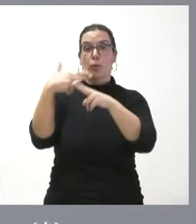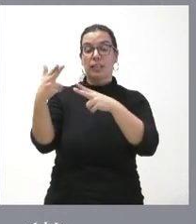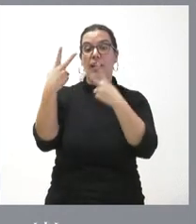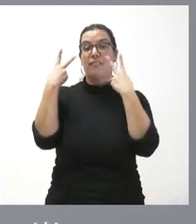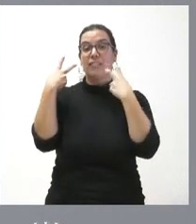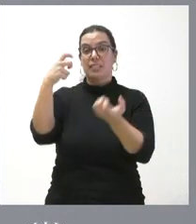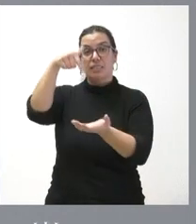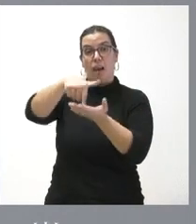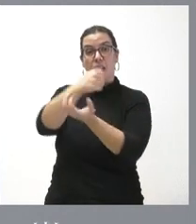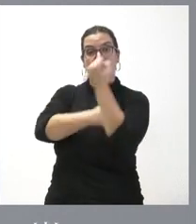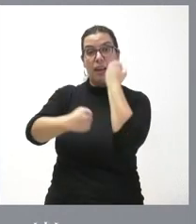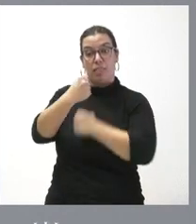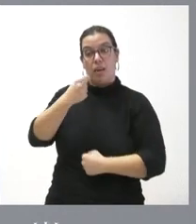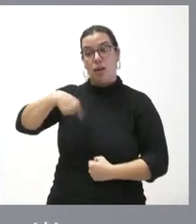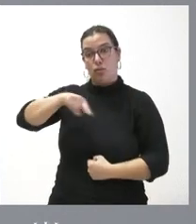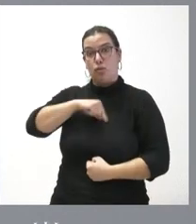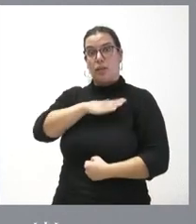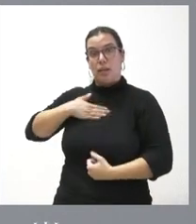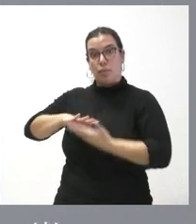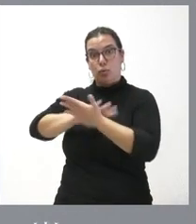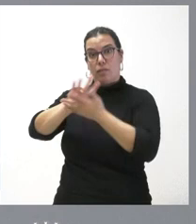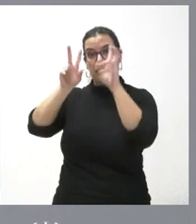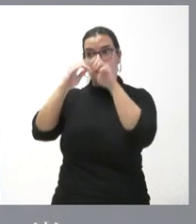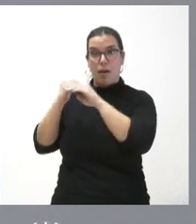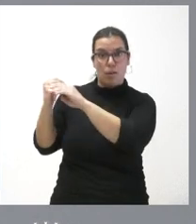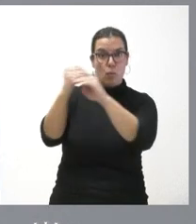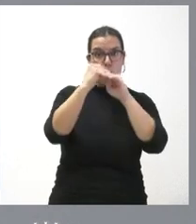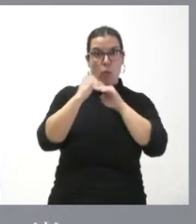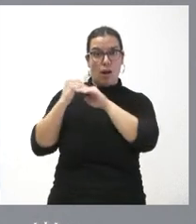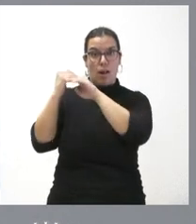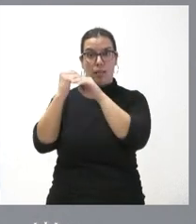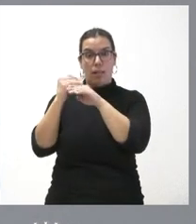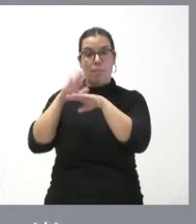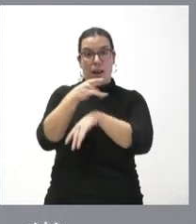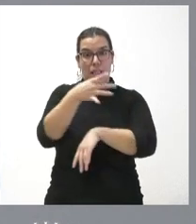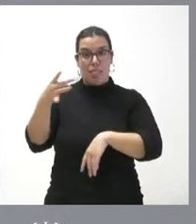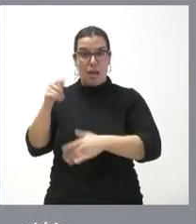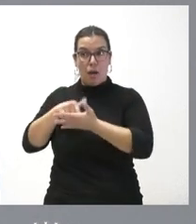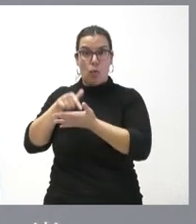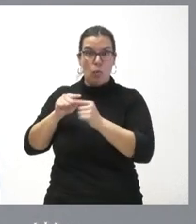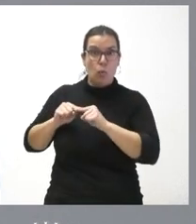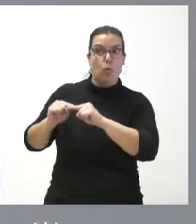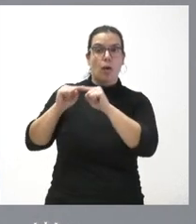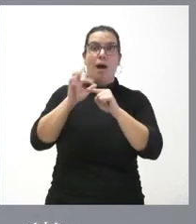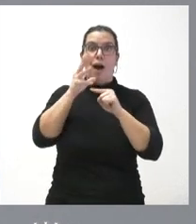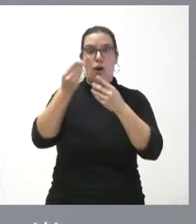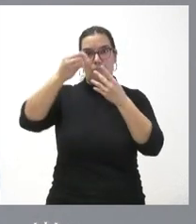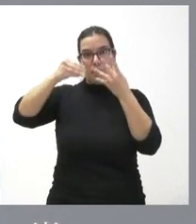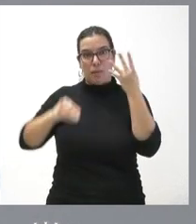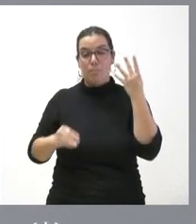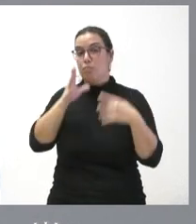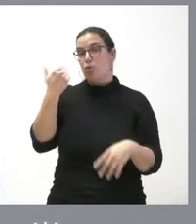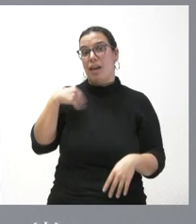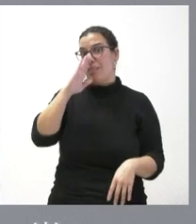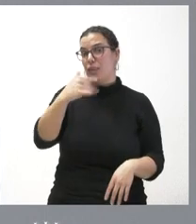íbamos a plantear básicamente el tema relativo a la igualdad de trato en el tema del endeudamiento ahora hay que plantear más cosas porque directamente ya se nos hablaba